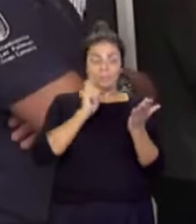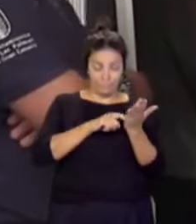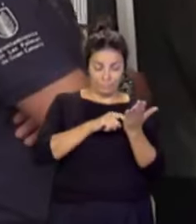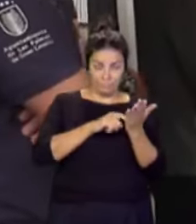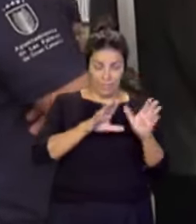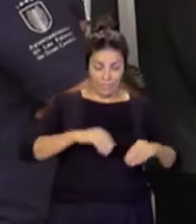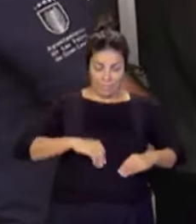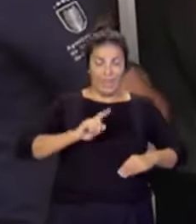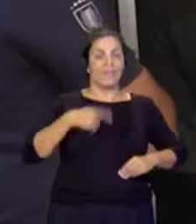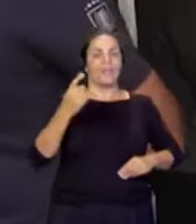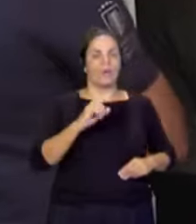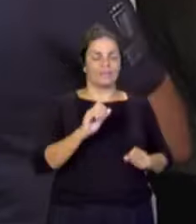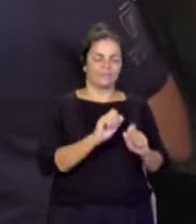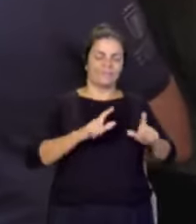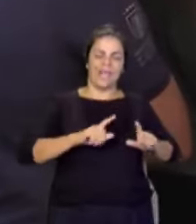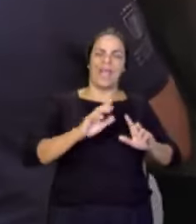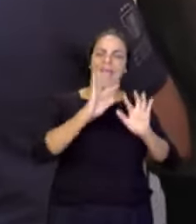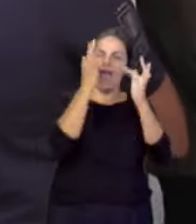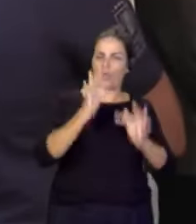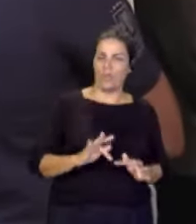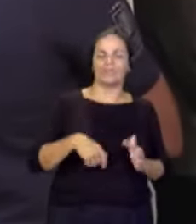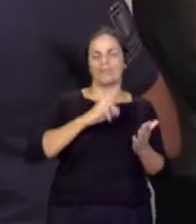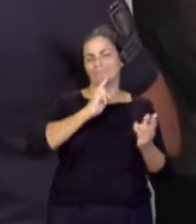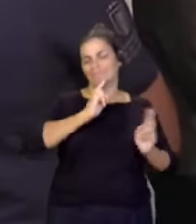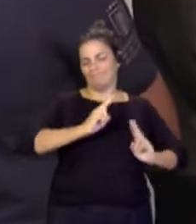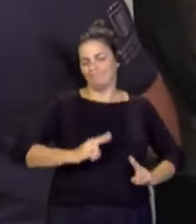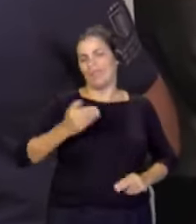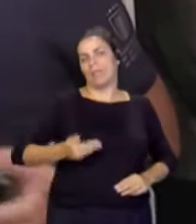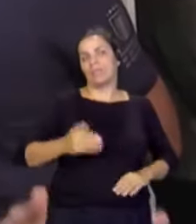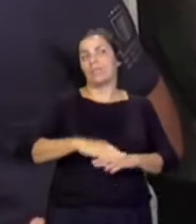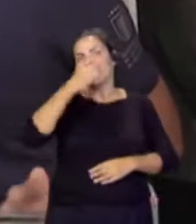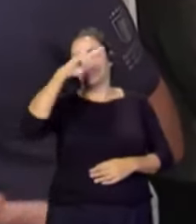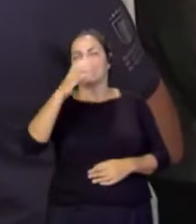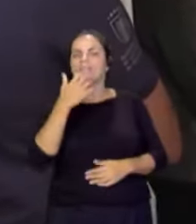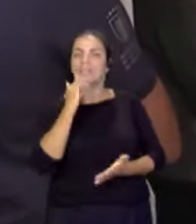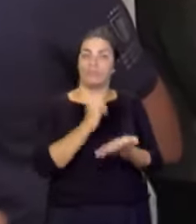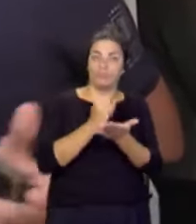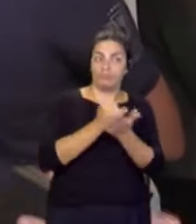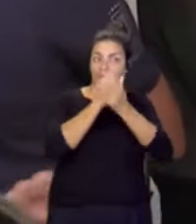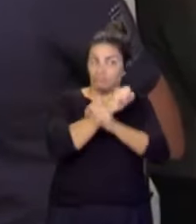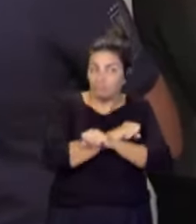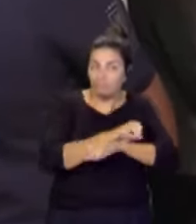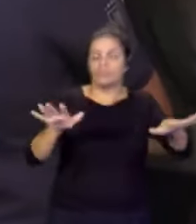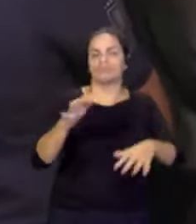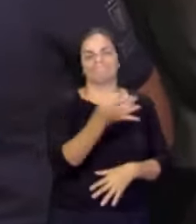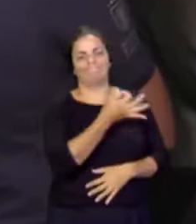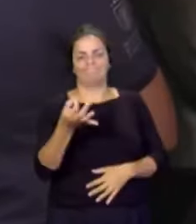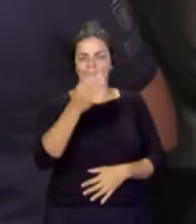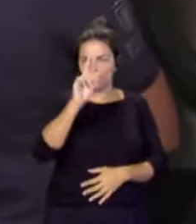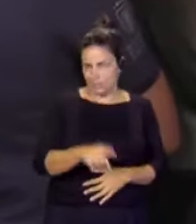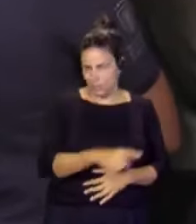ese botón, pues, para que se conozca realmente la eficacia que está teniendo este simulacro masivo de alerta a través del